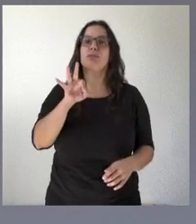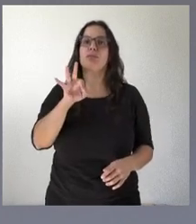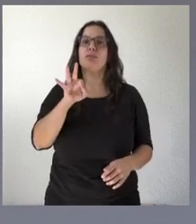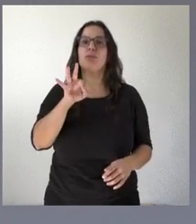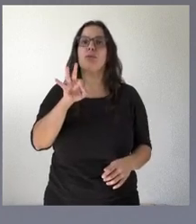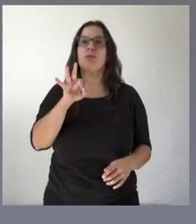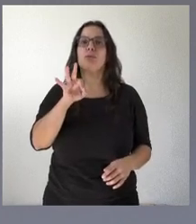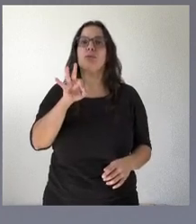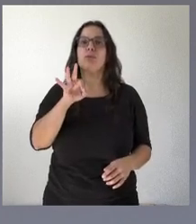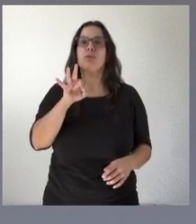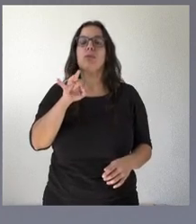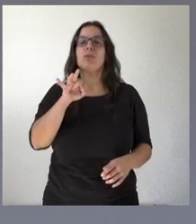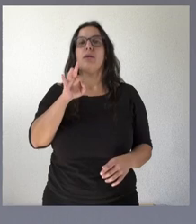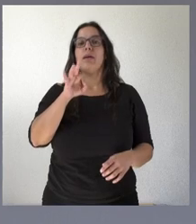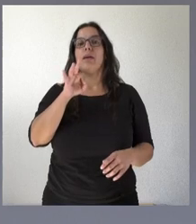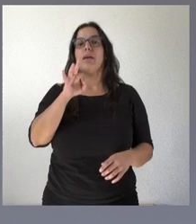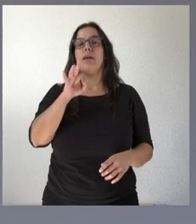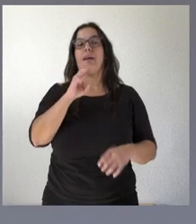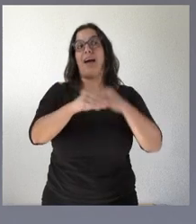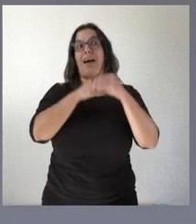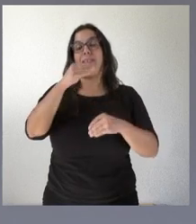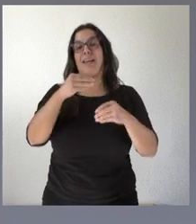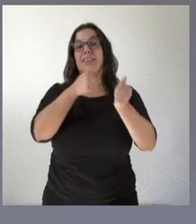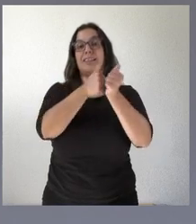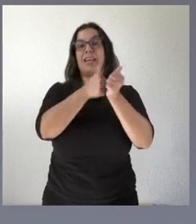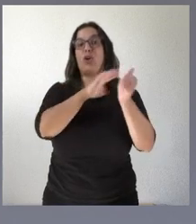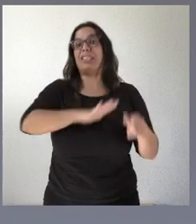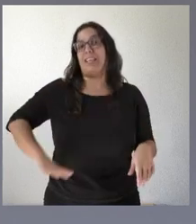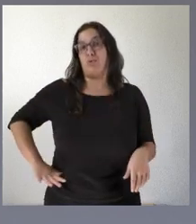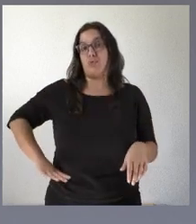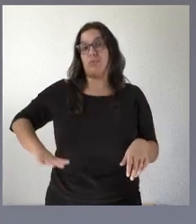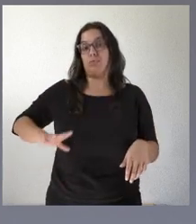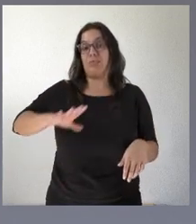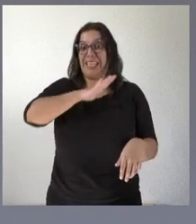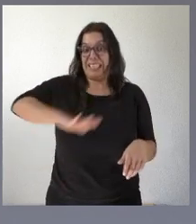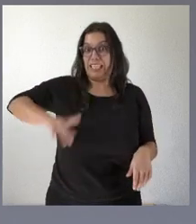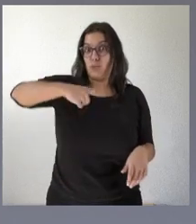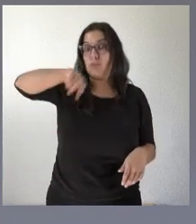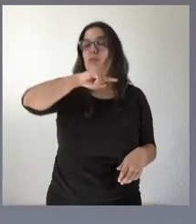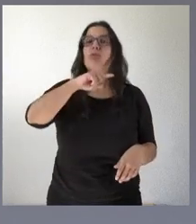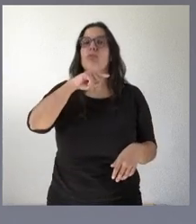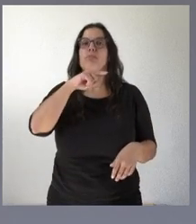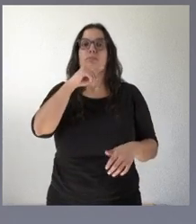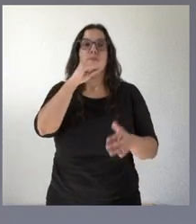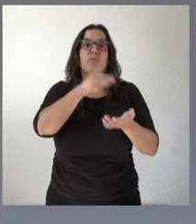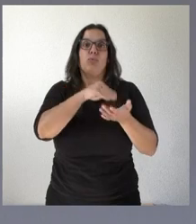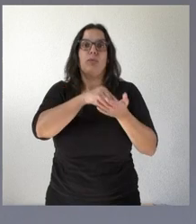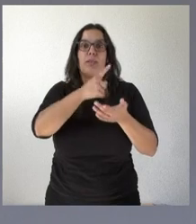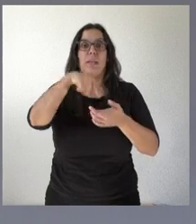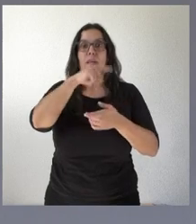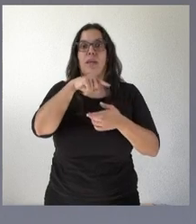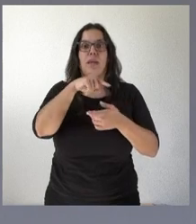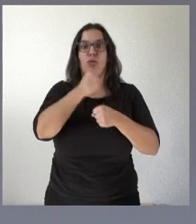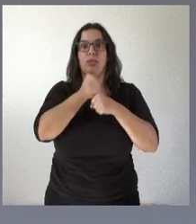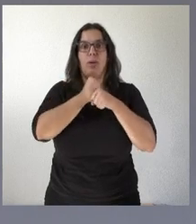desempeñados por secretarios interinos secretarios interinos que en muchos casos tienen una excesiva movilidad